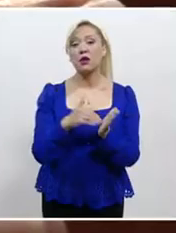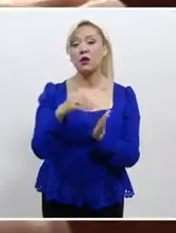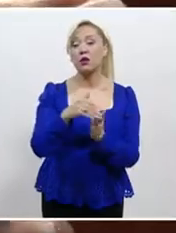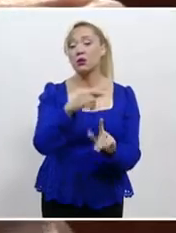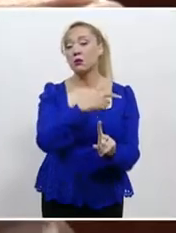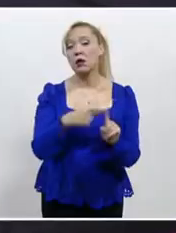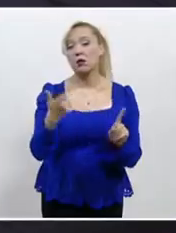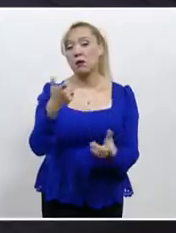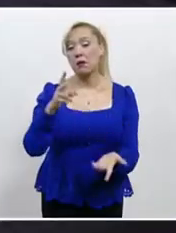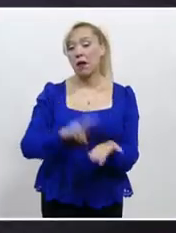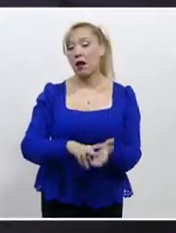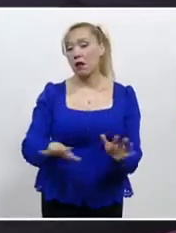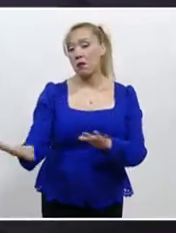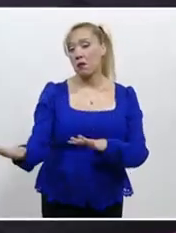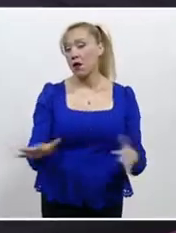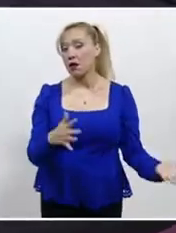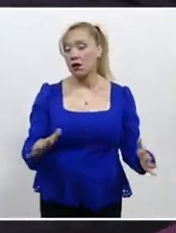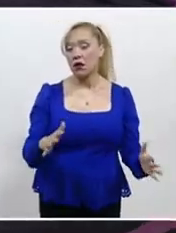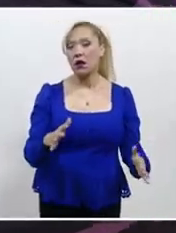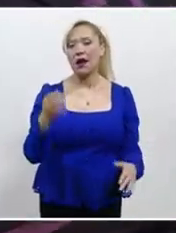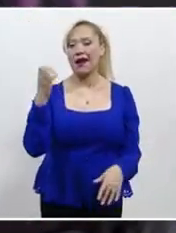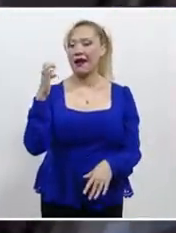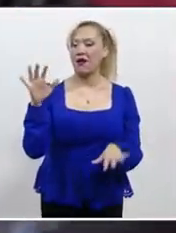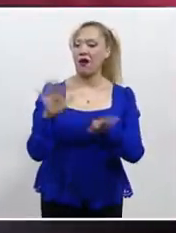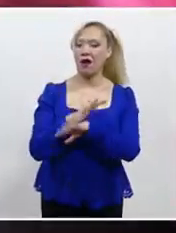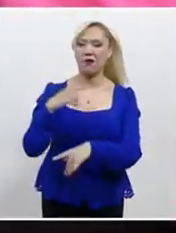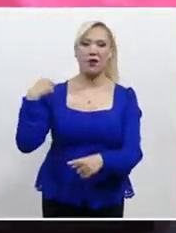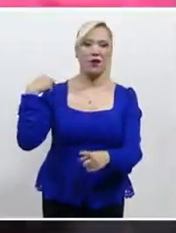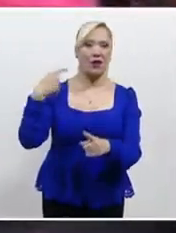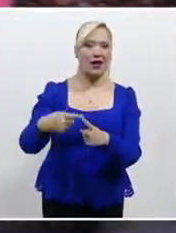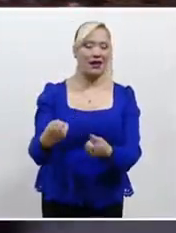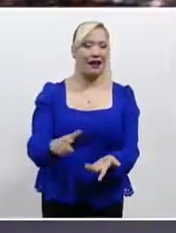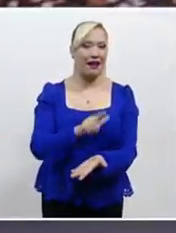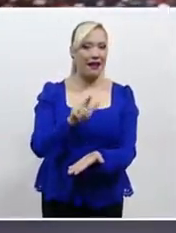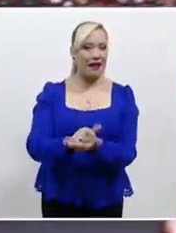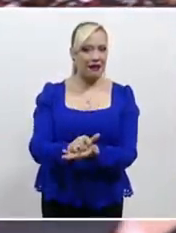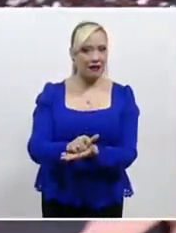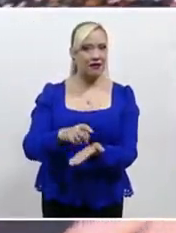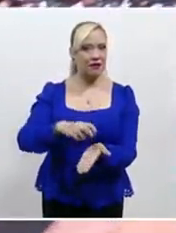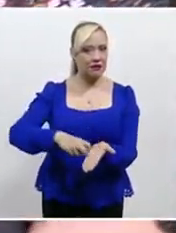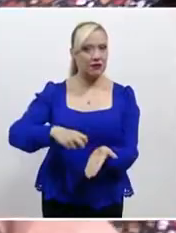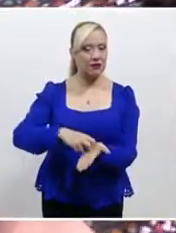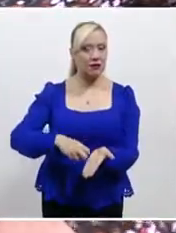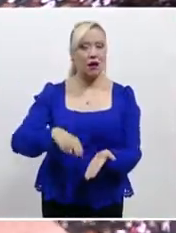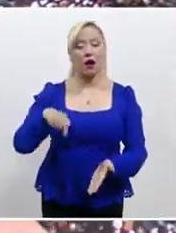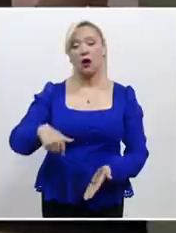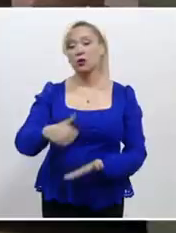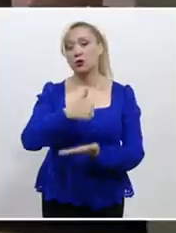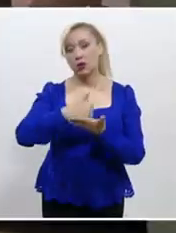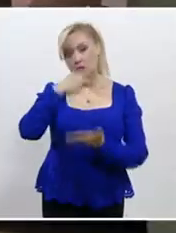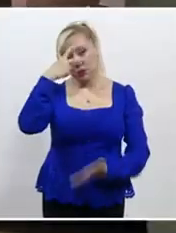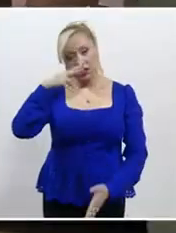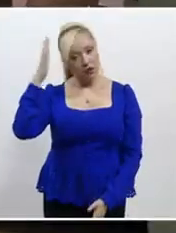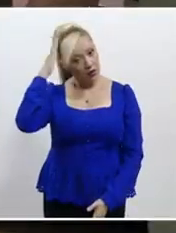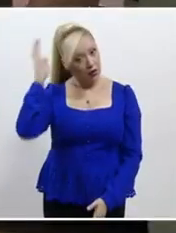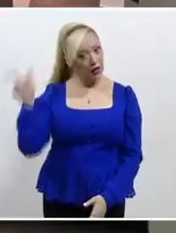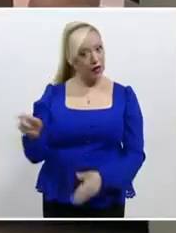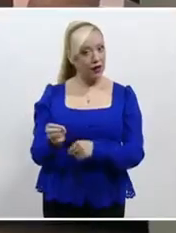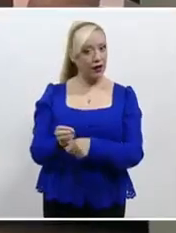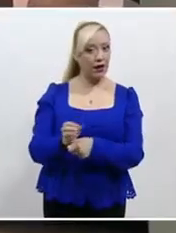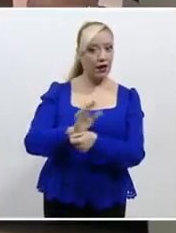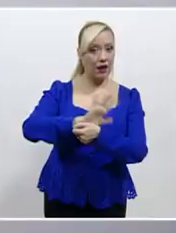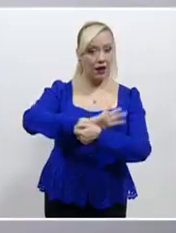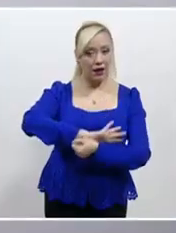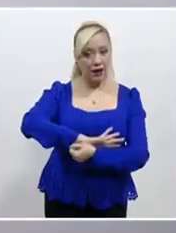medio de pesos luego de la reforma de enero de este año. La titular de la COPRED Ciudad de México exhortó a la ciudadanía